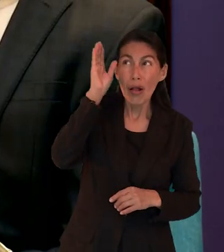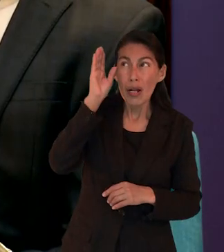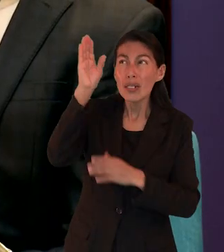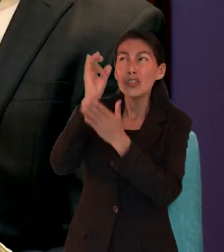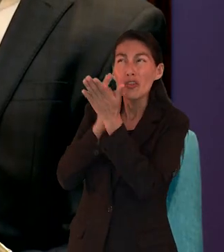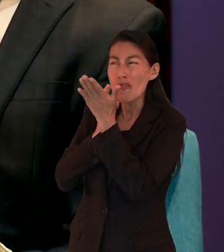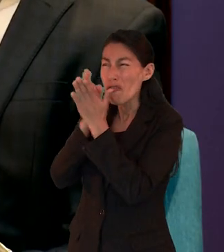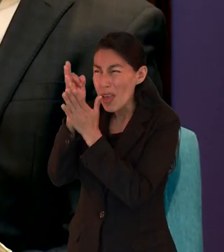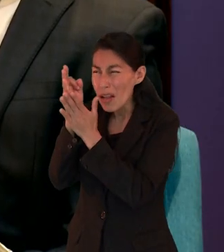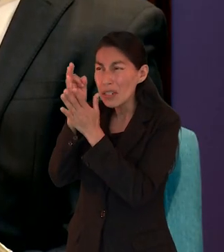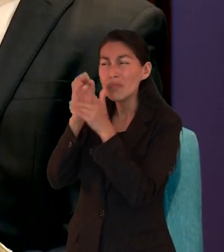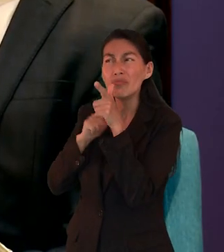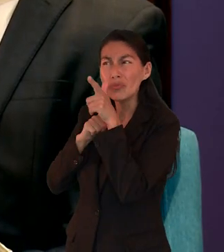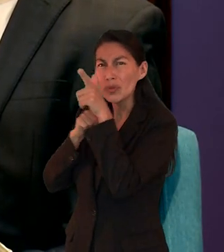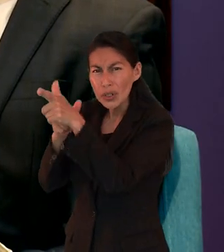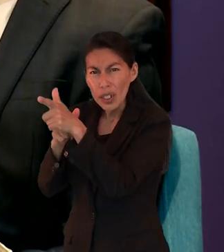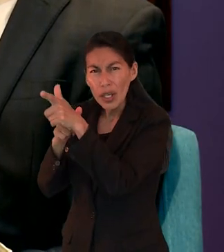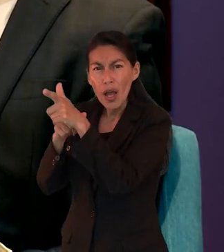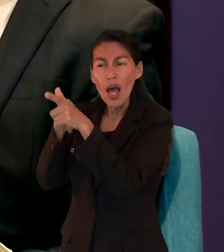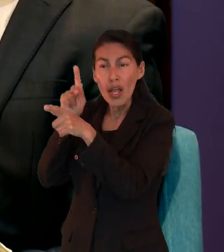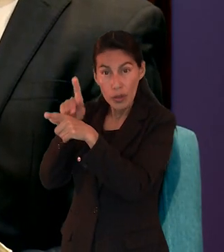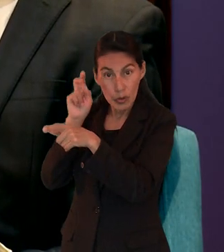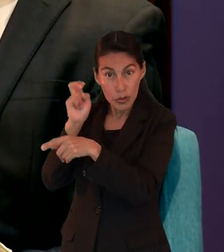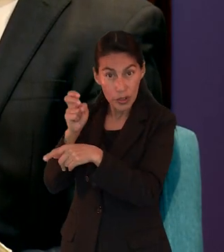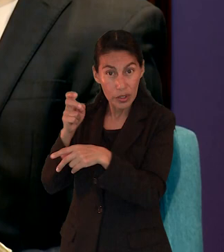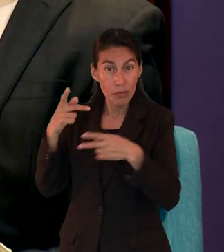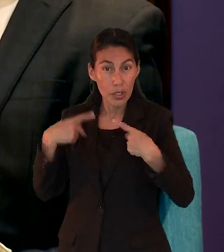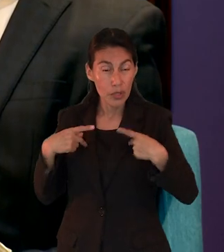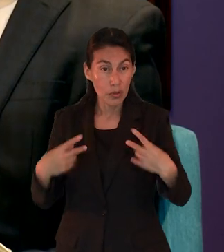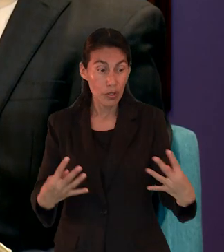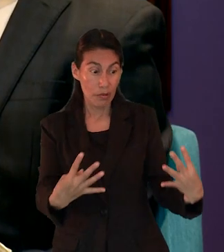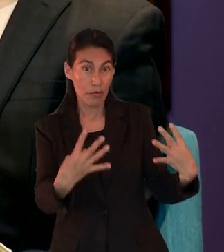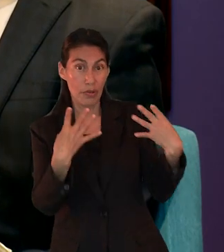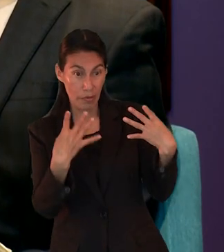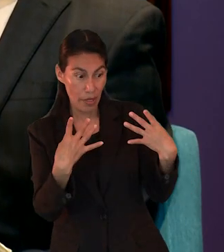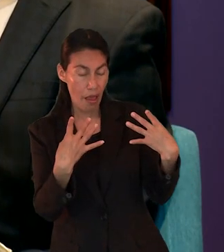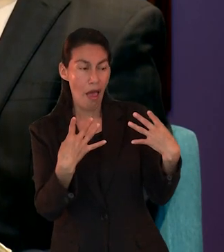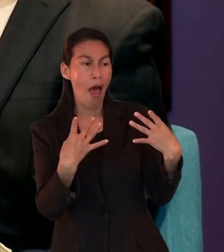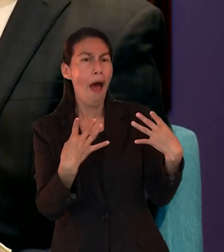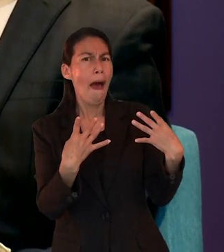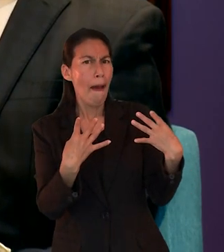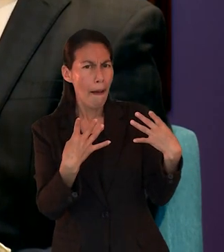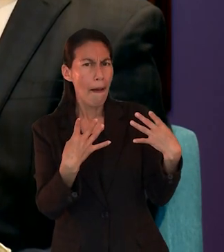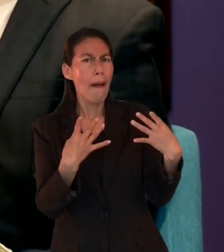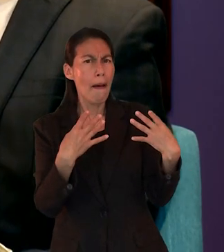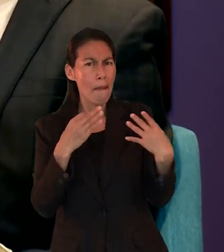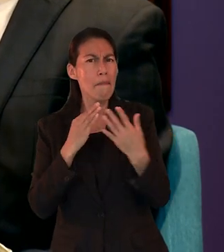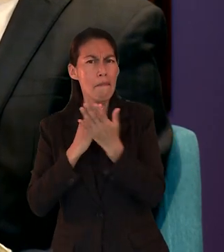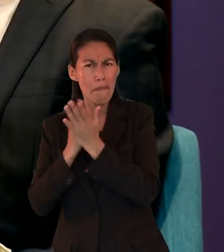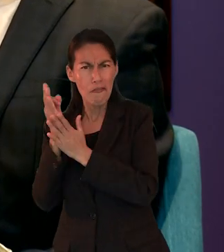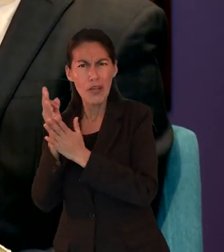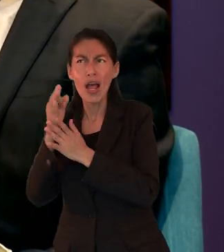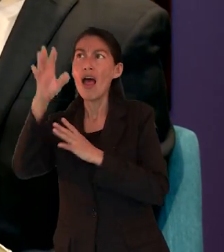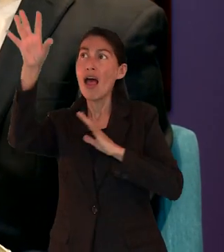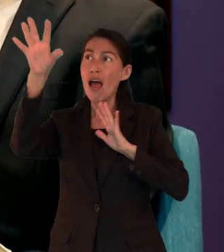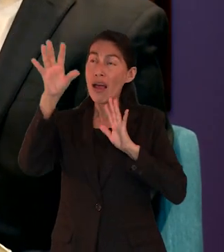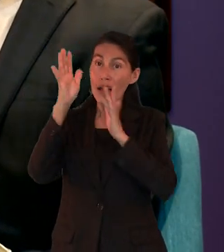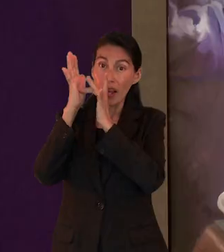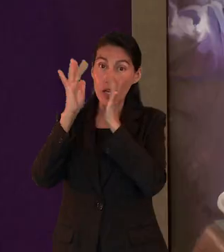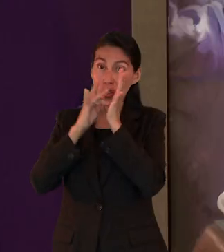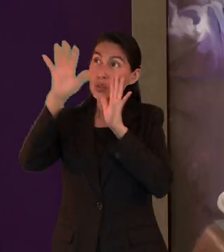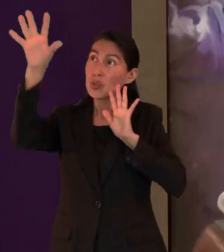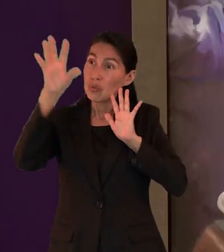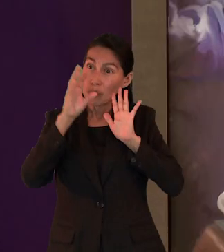Cristo verdaderamente, entonces los miembros, las personas que estoy dirigiendo van a ver Jesús por mi